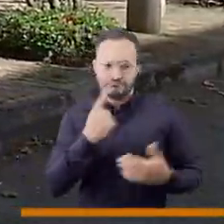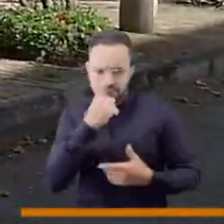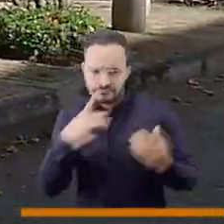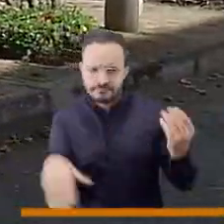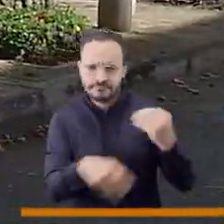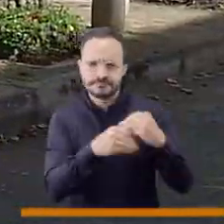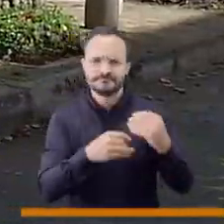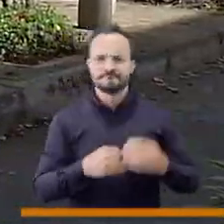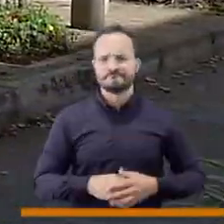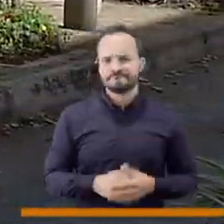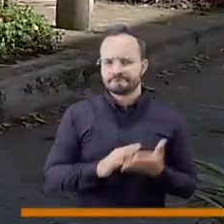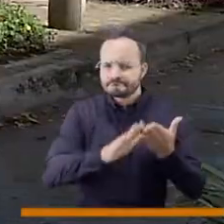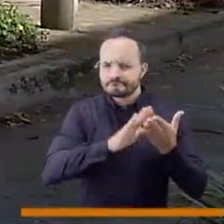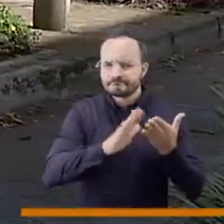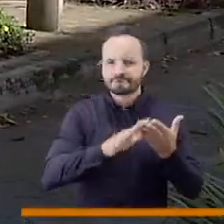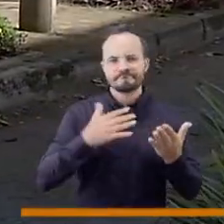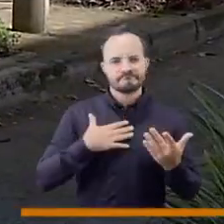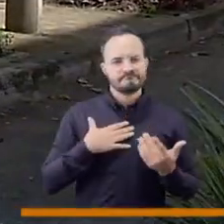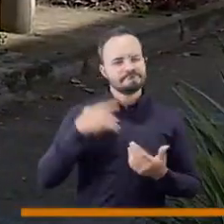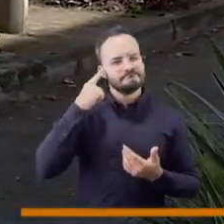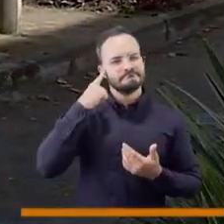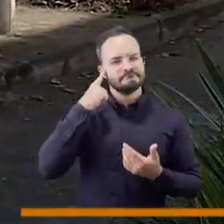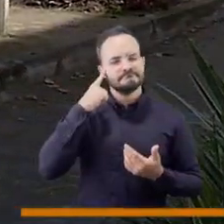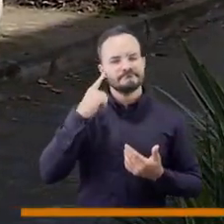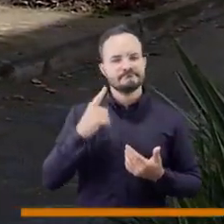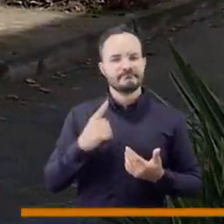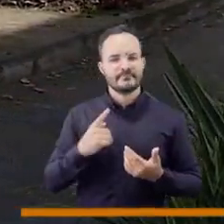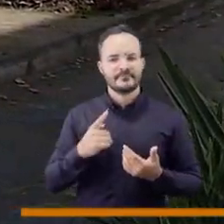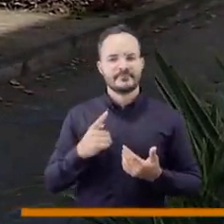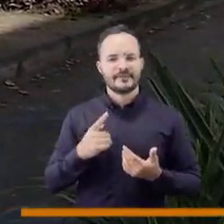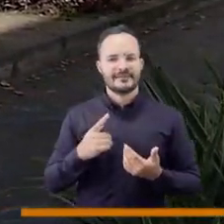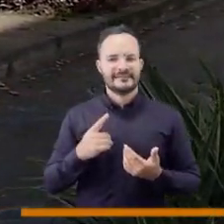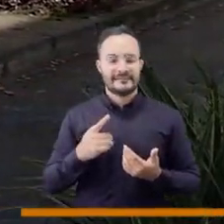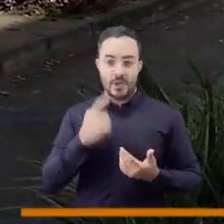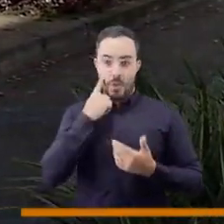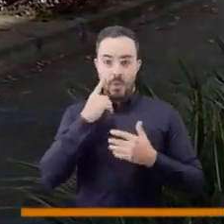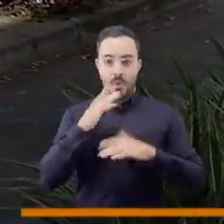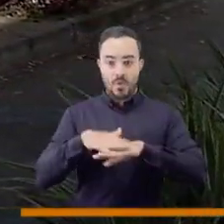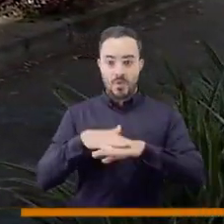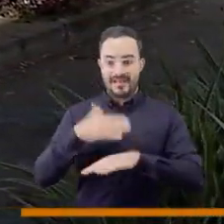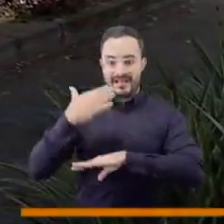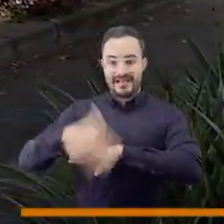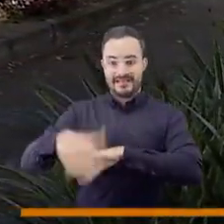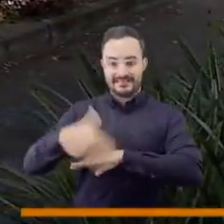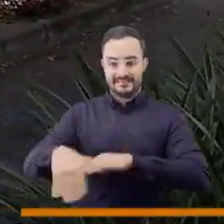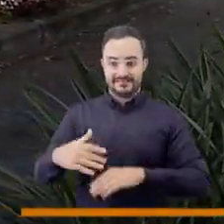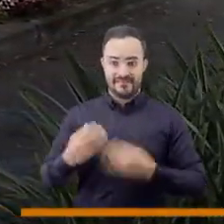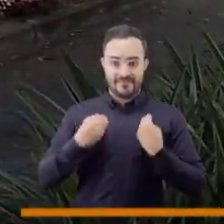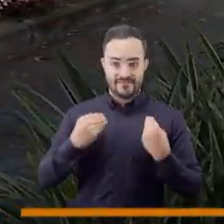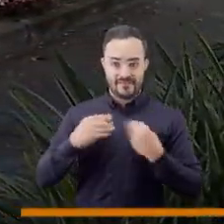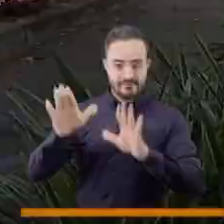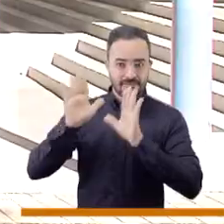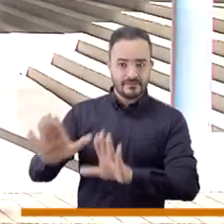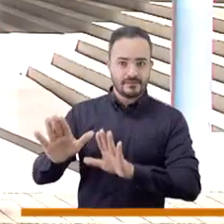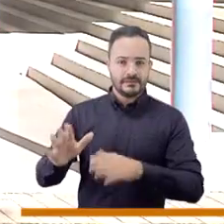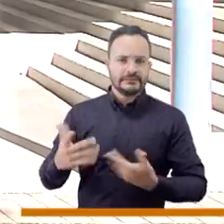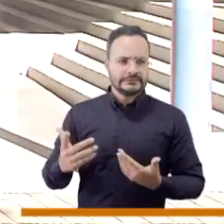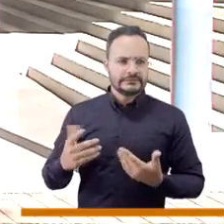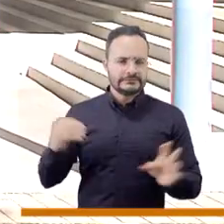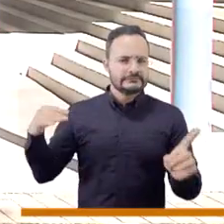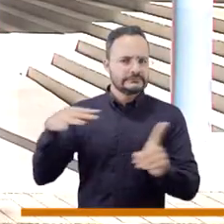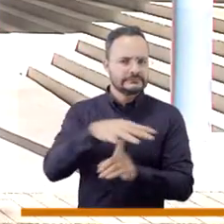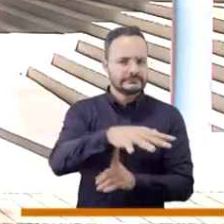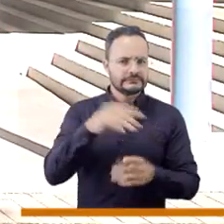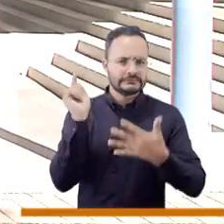es que ha aumentado muchísimo el habitante. Pero también hay que saber también que genera un solo